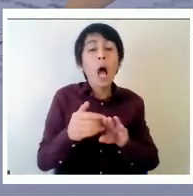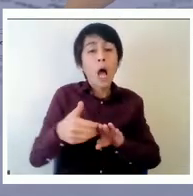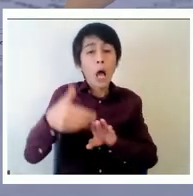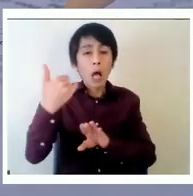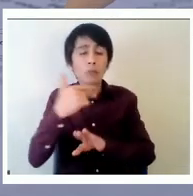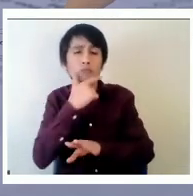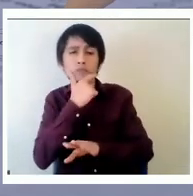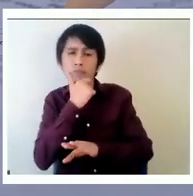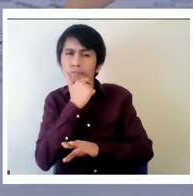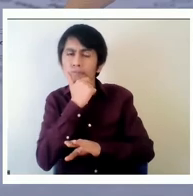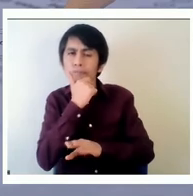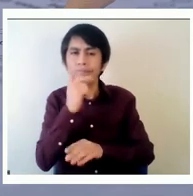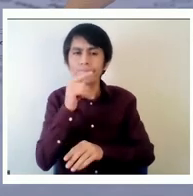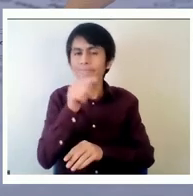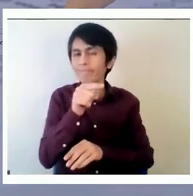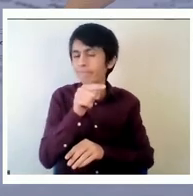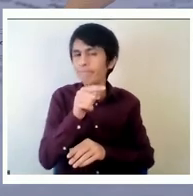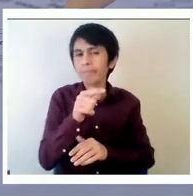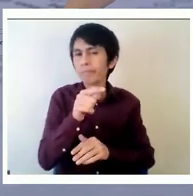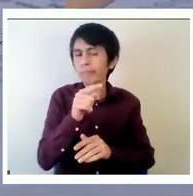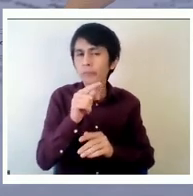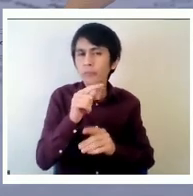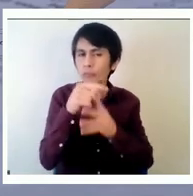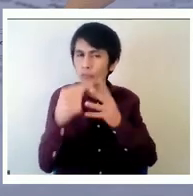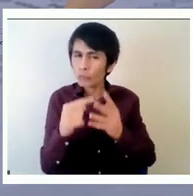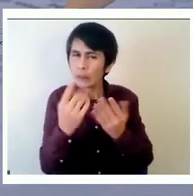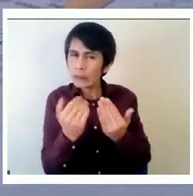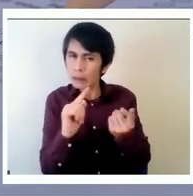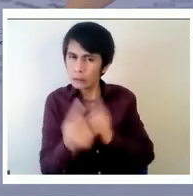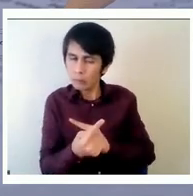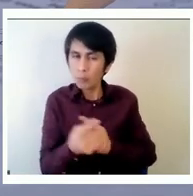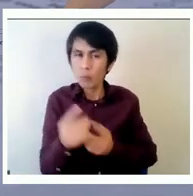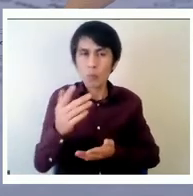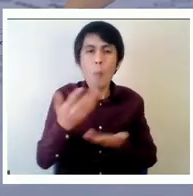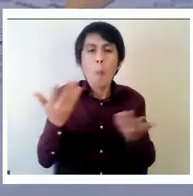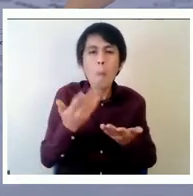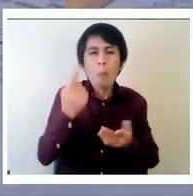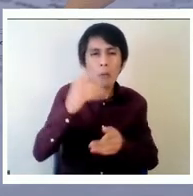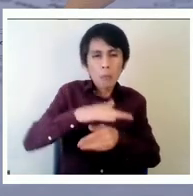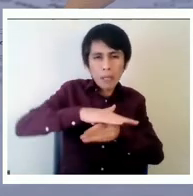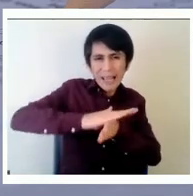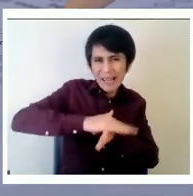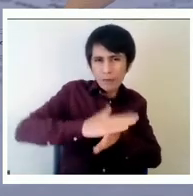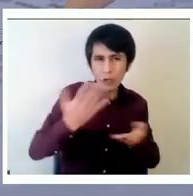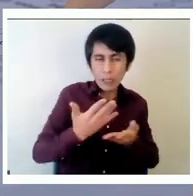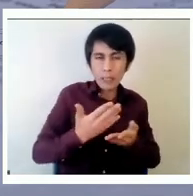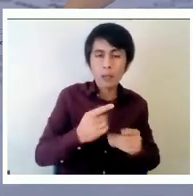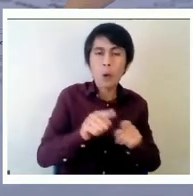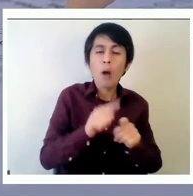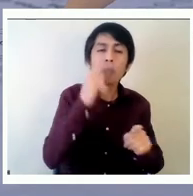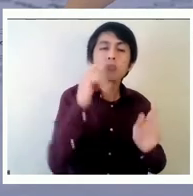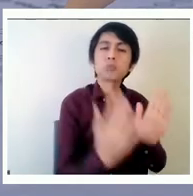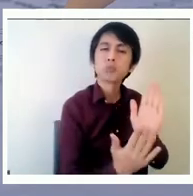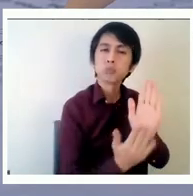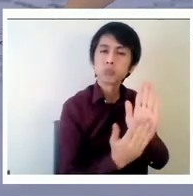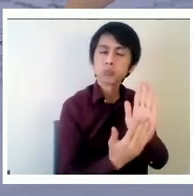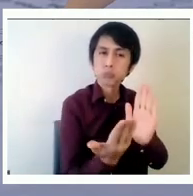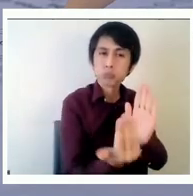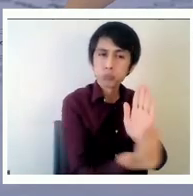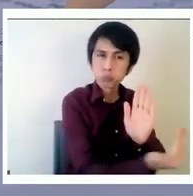todo cuestionable un equilibrio entre rendición de cuentas que tiene que ver con sanciones tanto legales